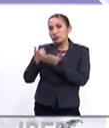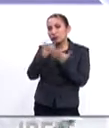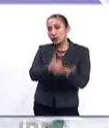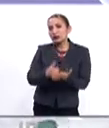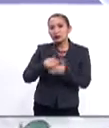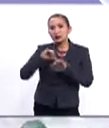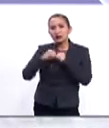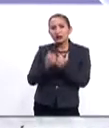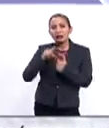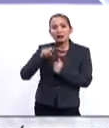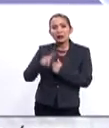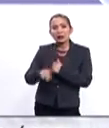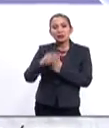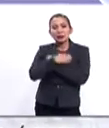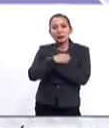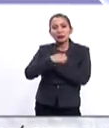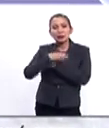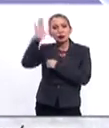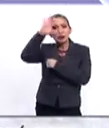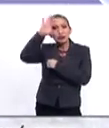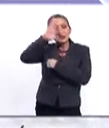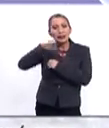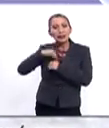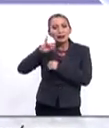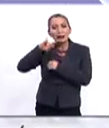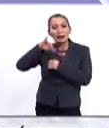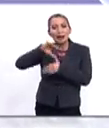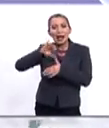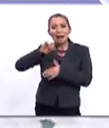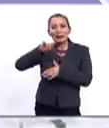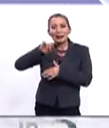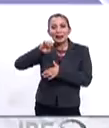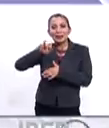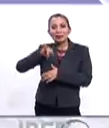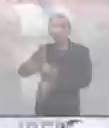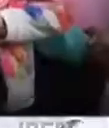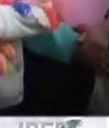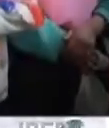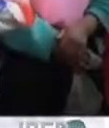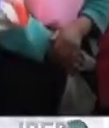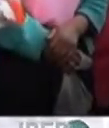colaboración de la Asociación de las Televisiones Educativas y Culturales Iberoamericanas, ATEI.